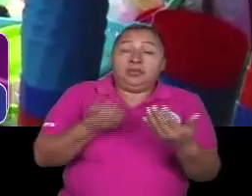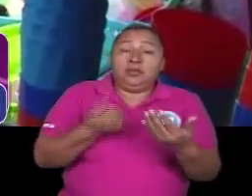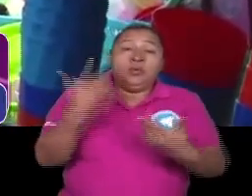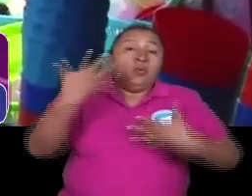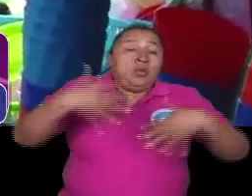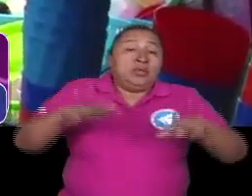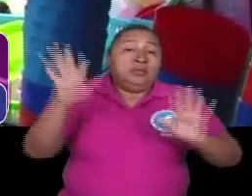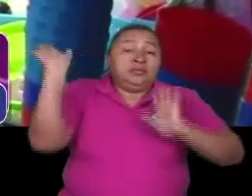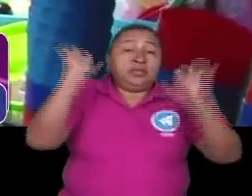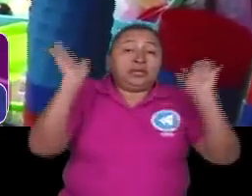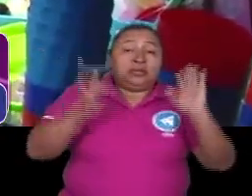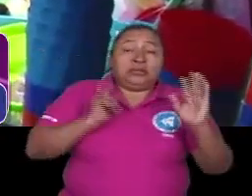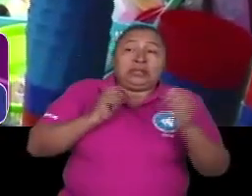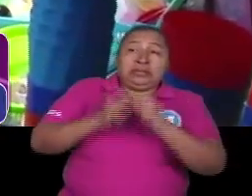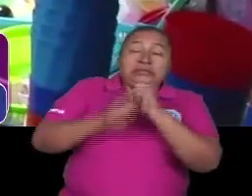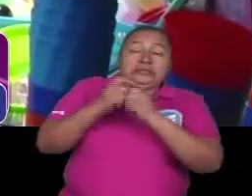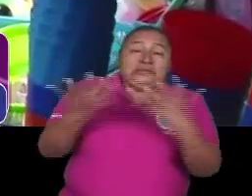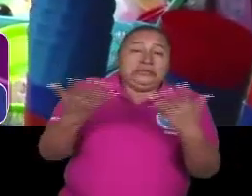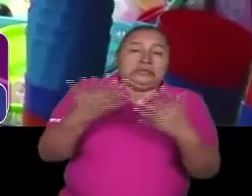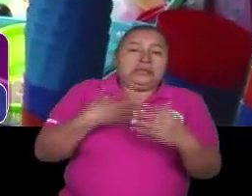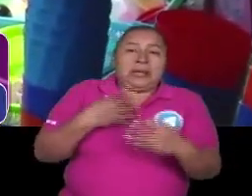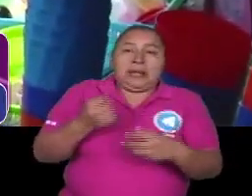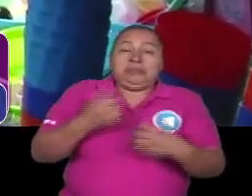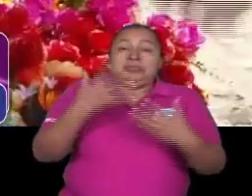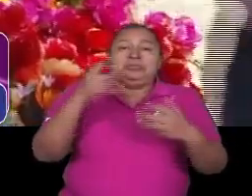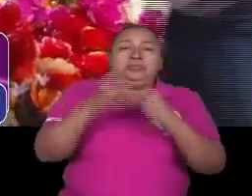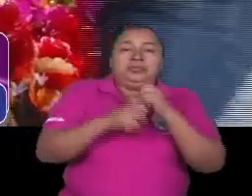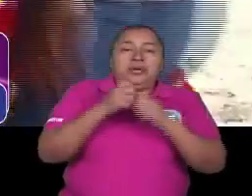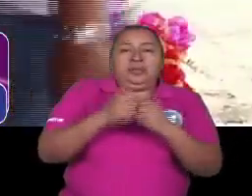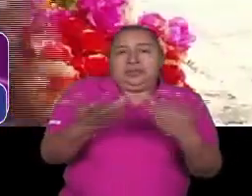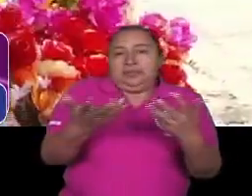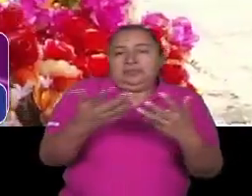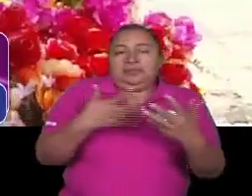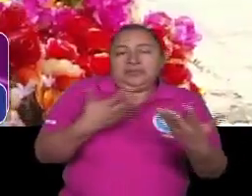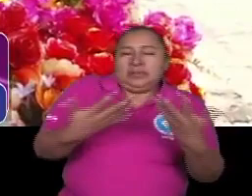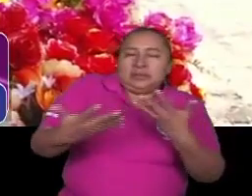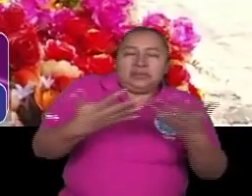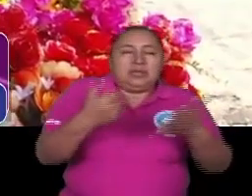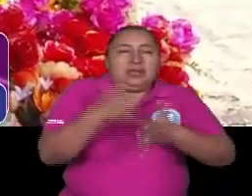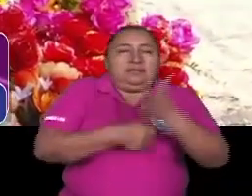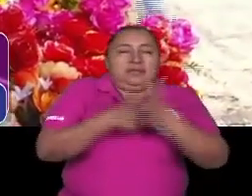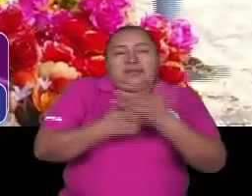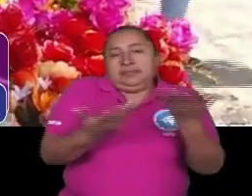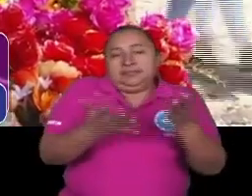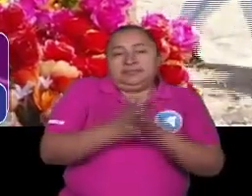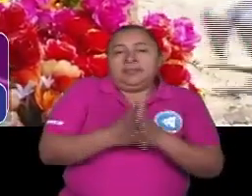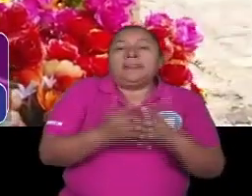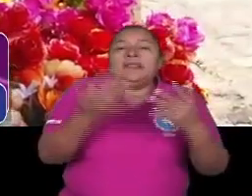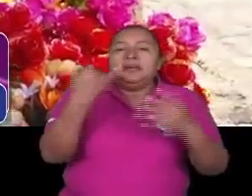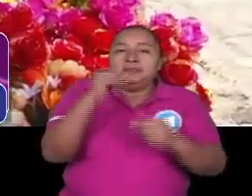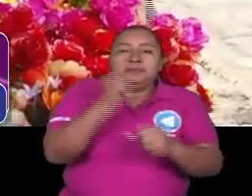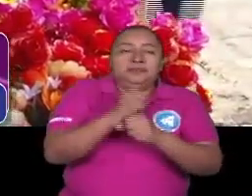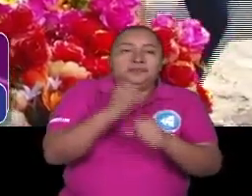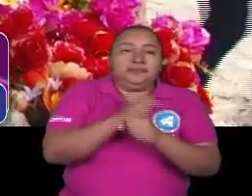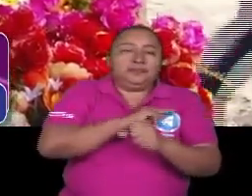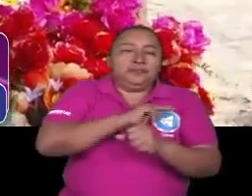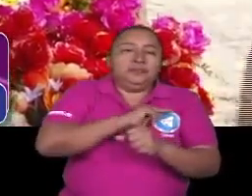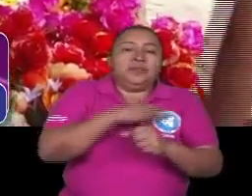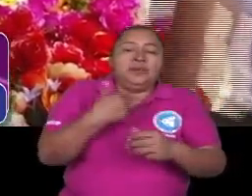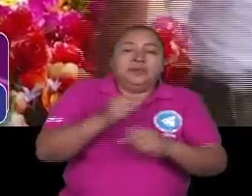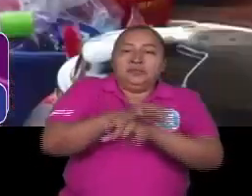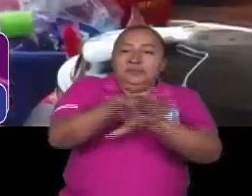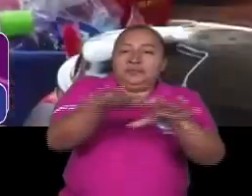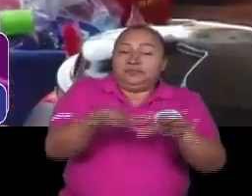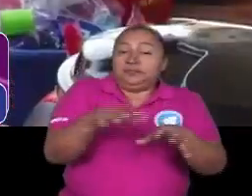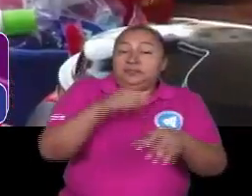mercado que tenga crisis no te revienten los otros te defendes y se ha trabajado mucho en la soberanía